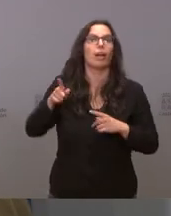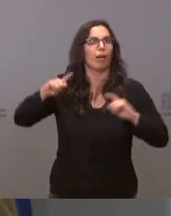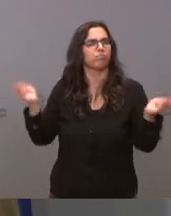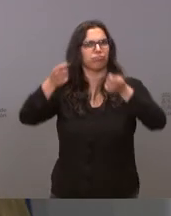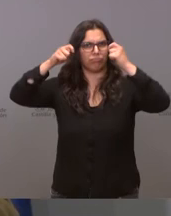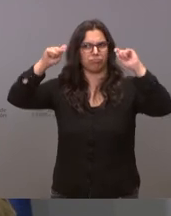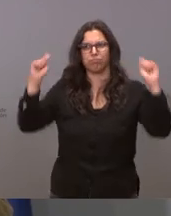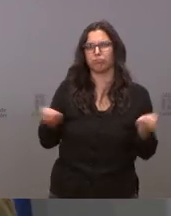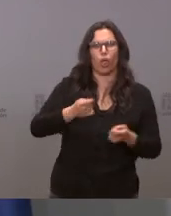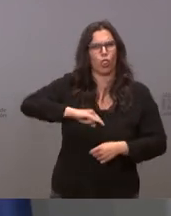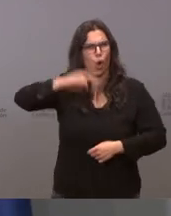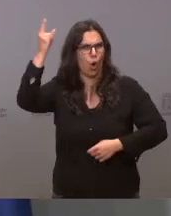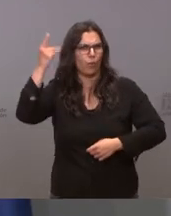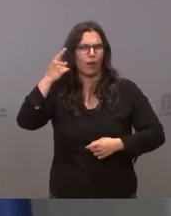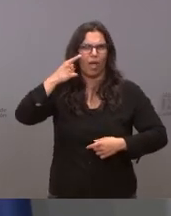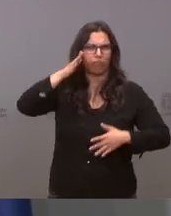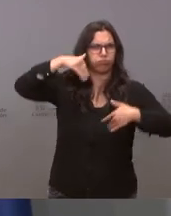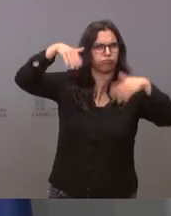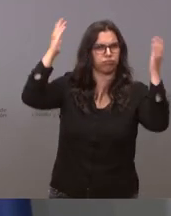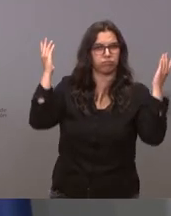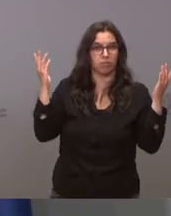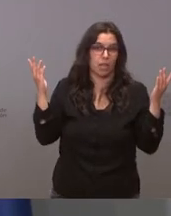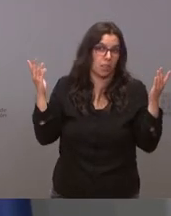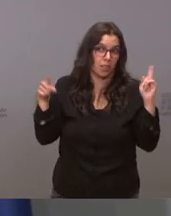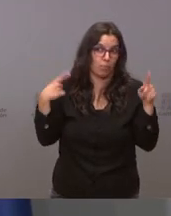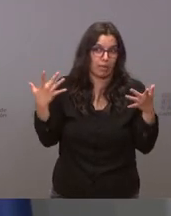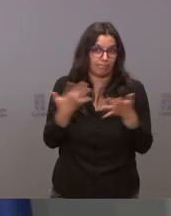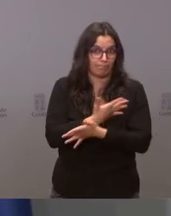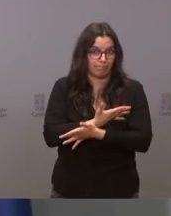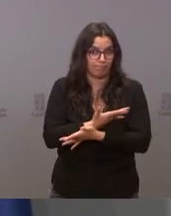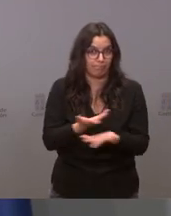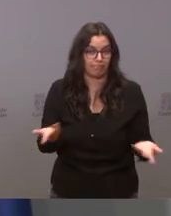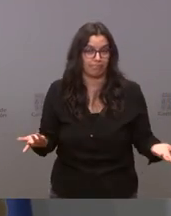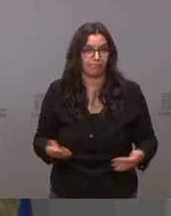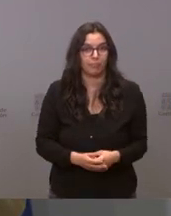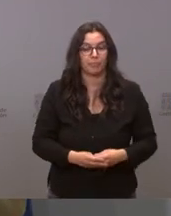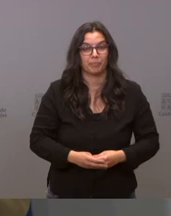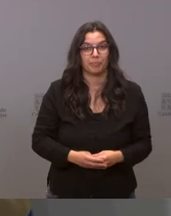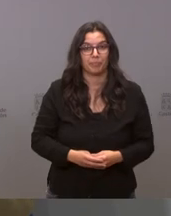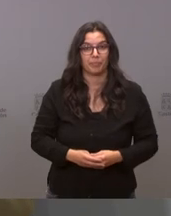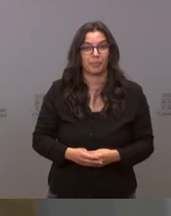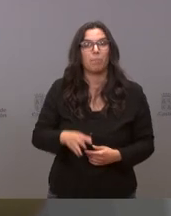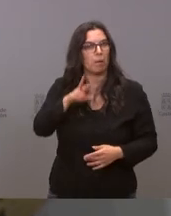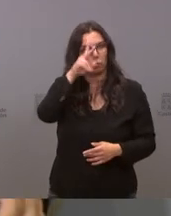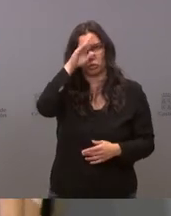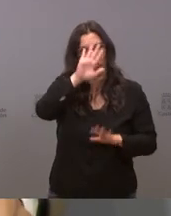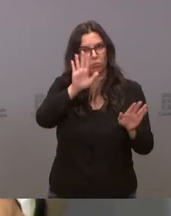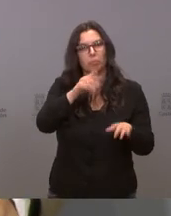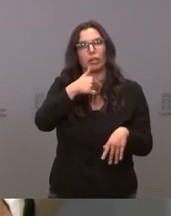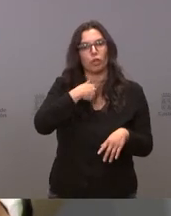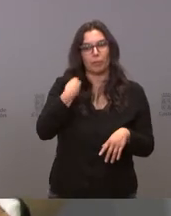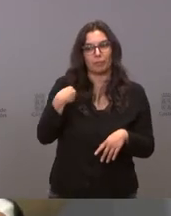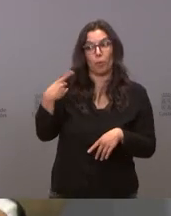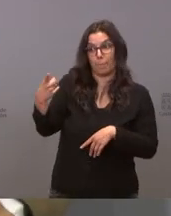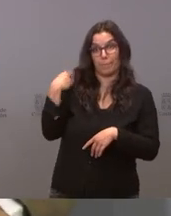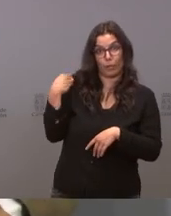de duplicar o de incrementar y luego no se ve pero yo no se preocupe yo le trasladaré esa pregunta